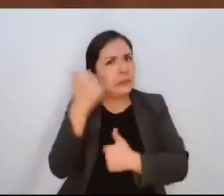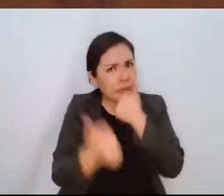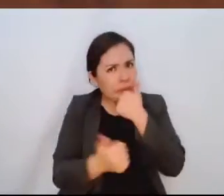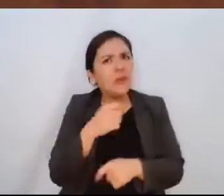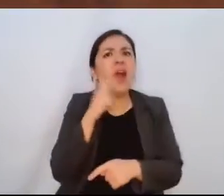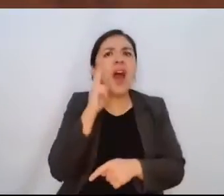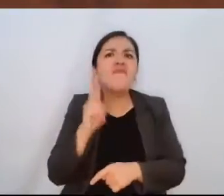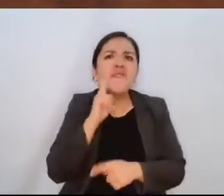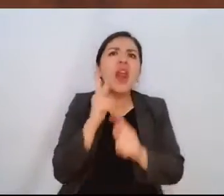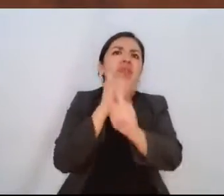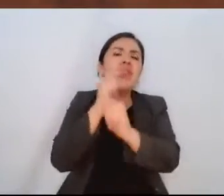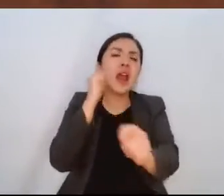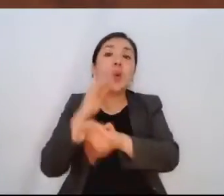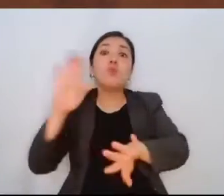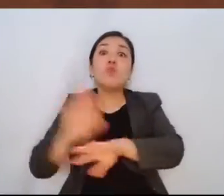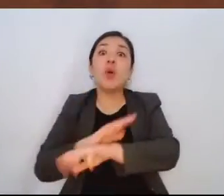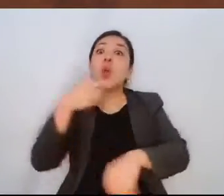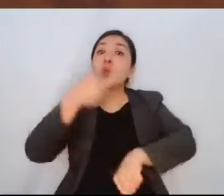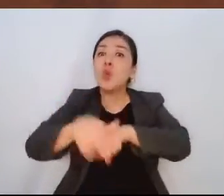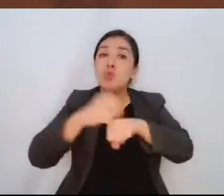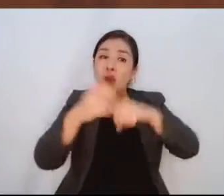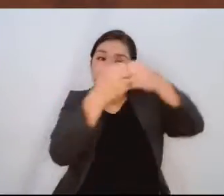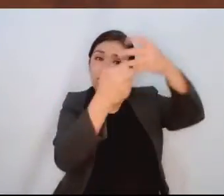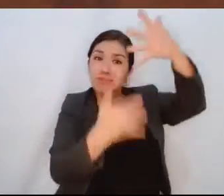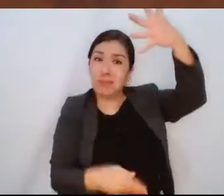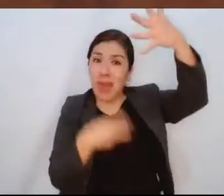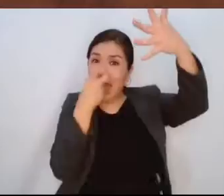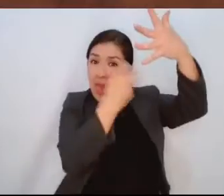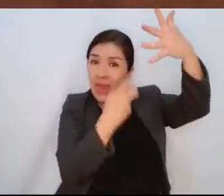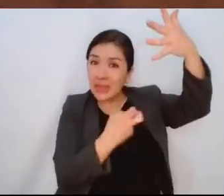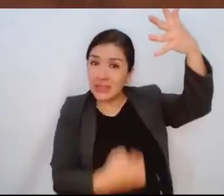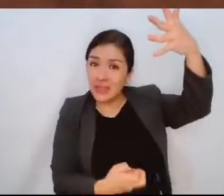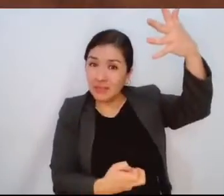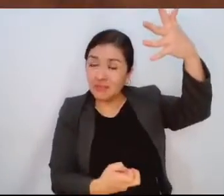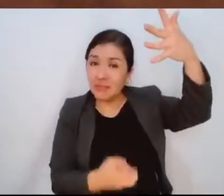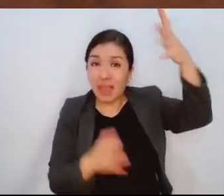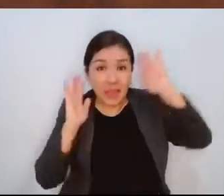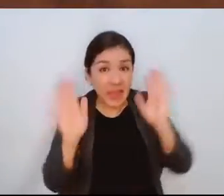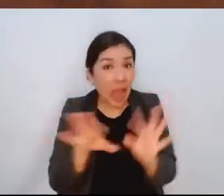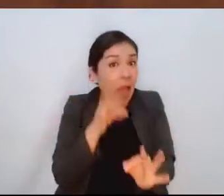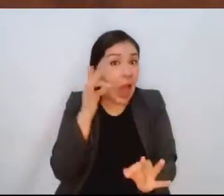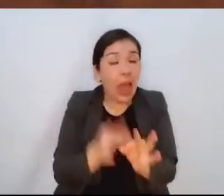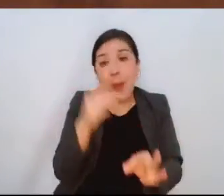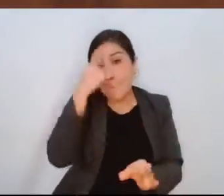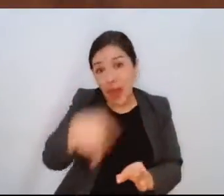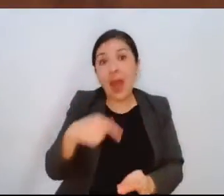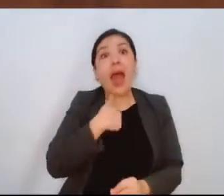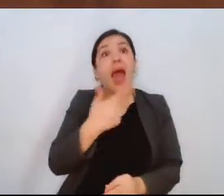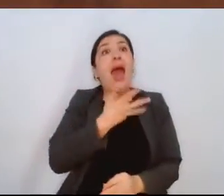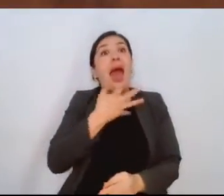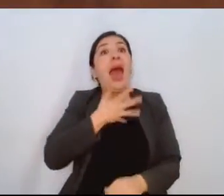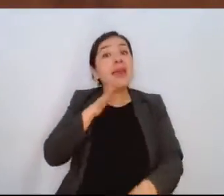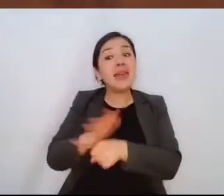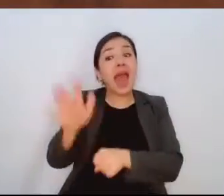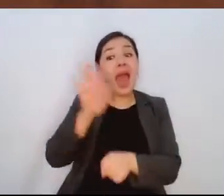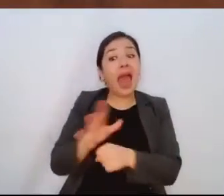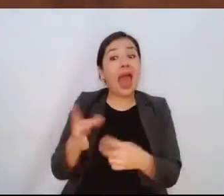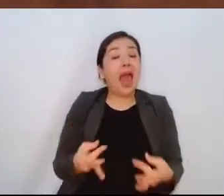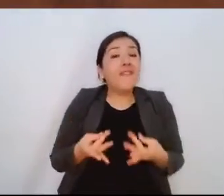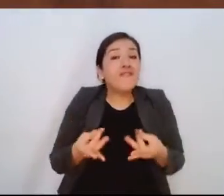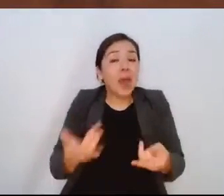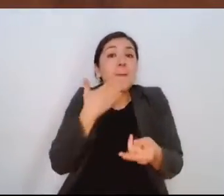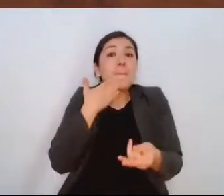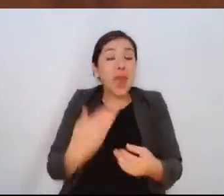datos y cifras que se arrojan en el transporte público todavía no son suficientes para que tengamos de verdad una calidad de vida más eficiente.